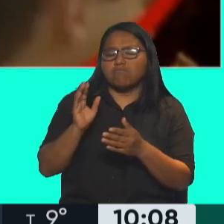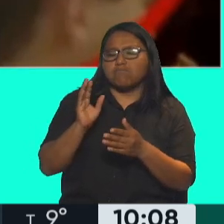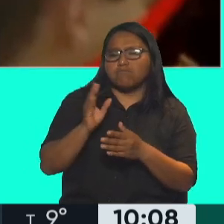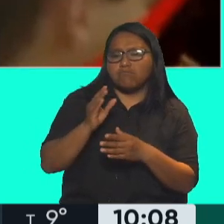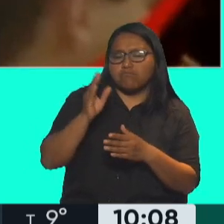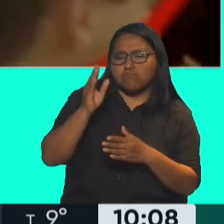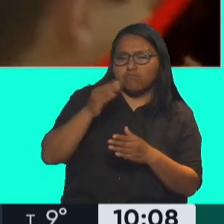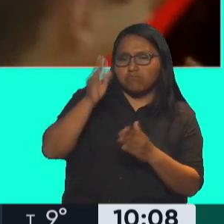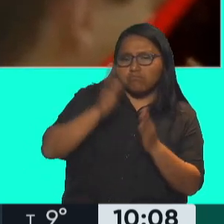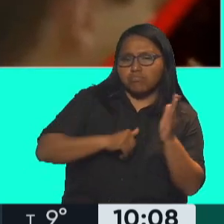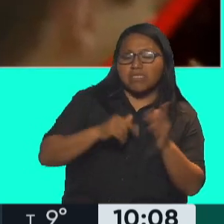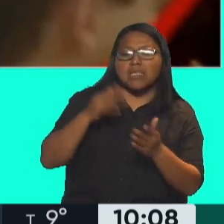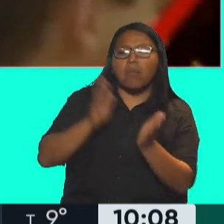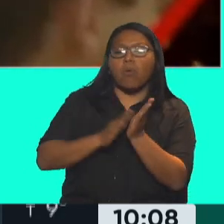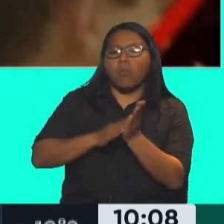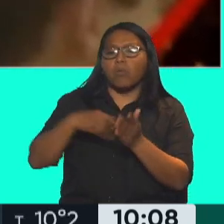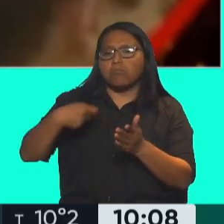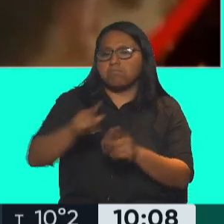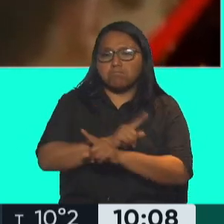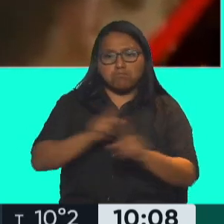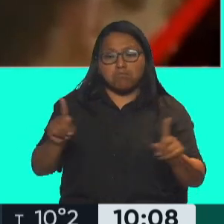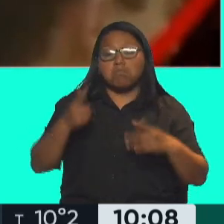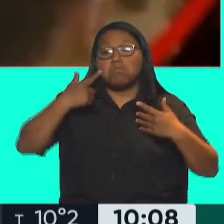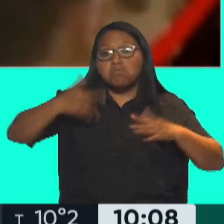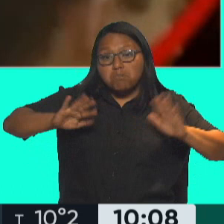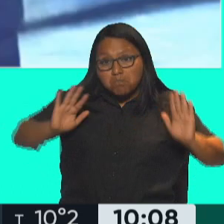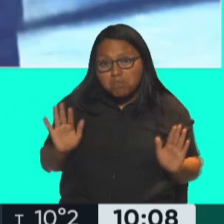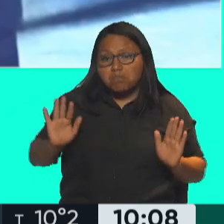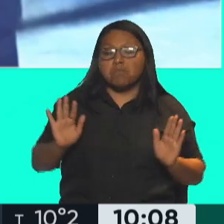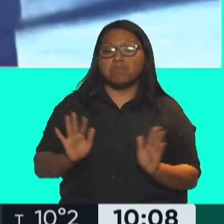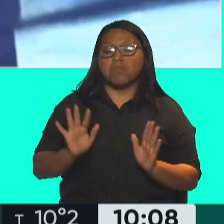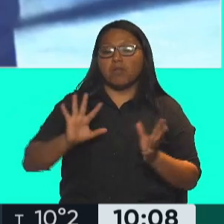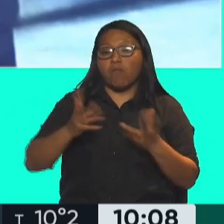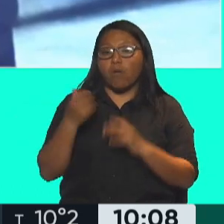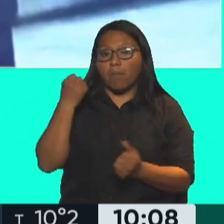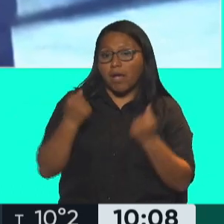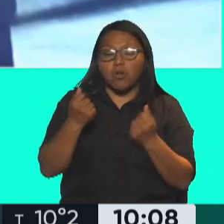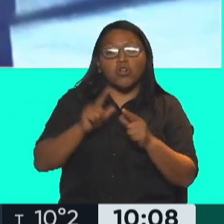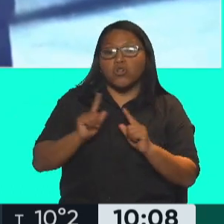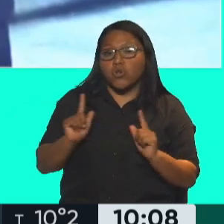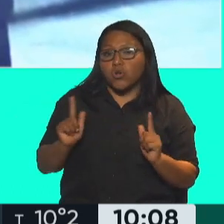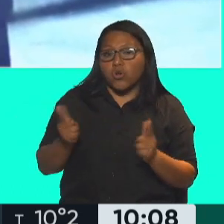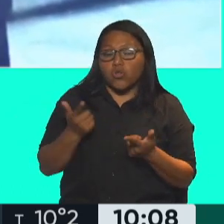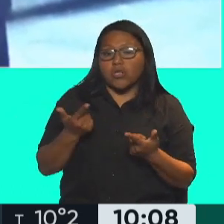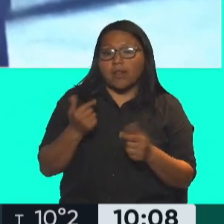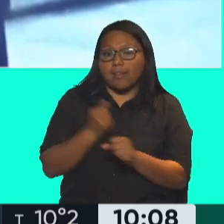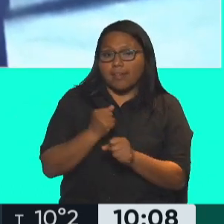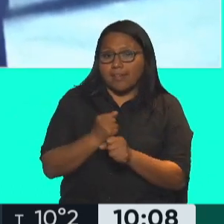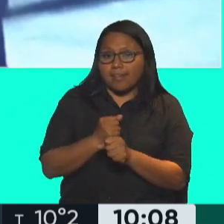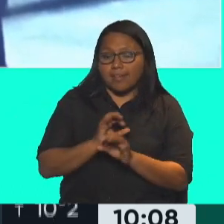ni tampoco aportes como monotributista, con lo cual técnicamente desde el punto de vista económico no tiene adquirida alguna.